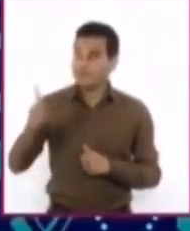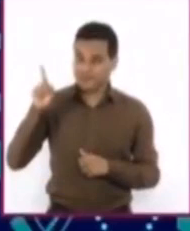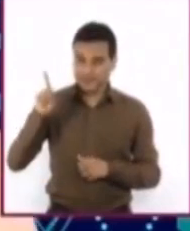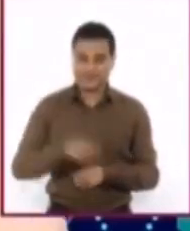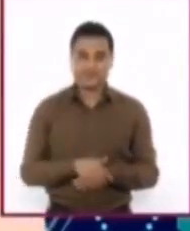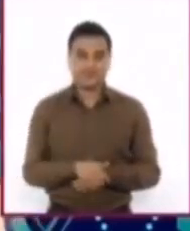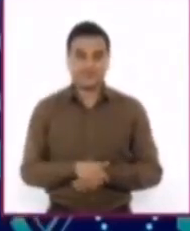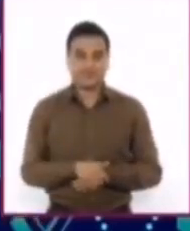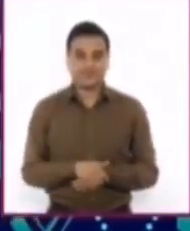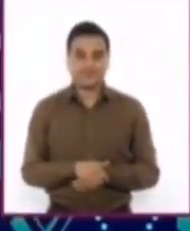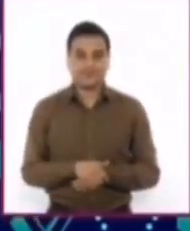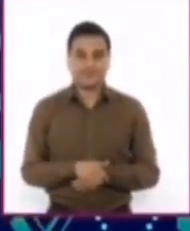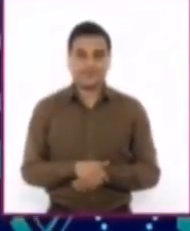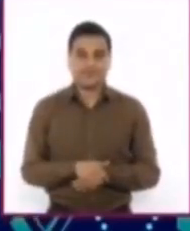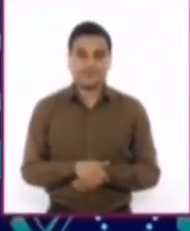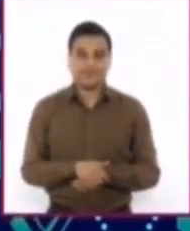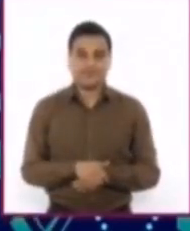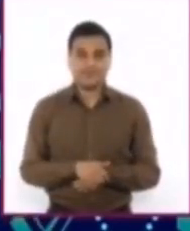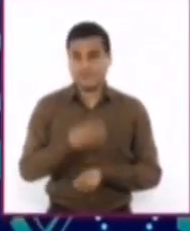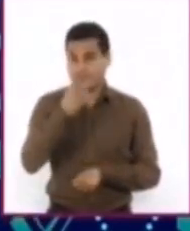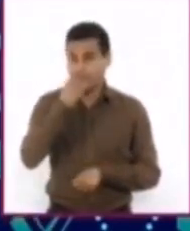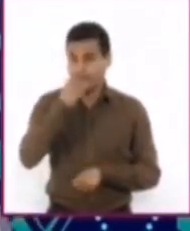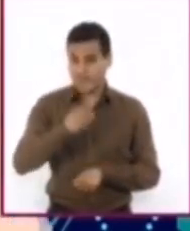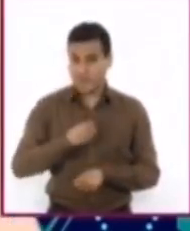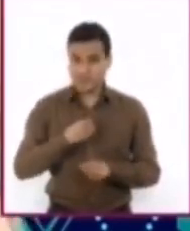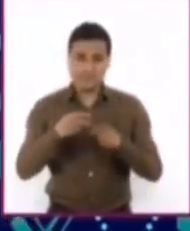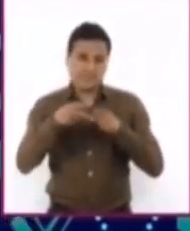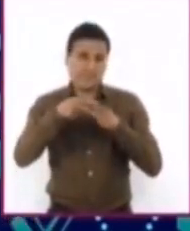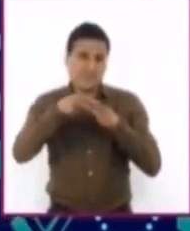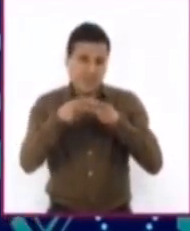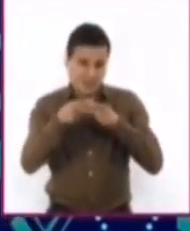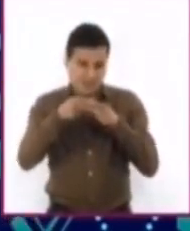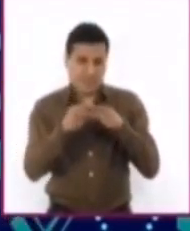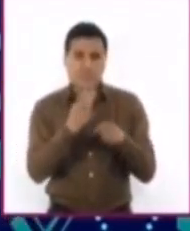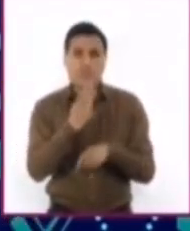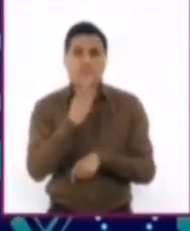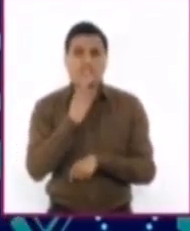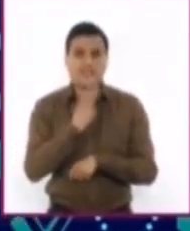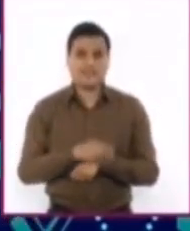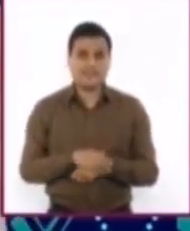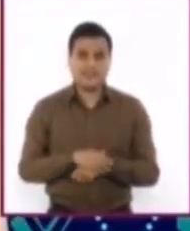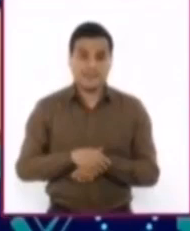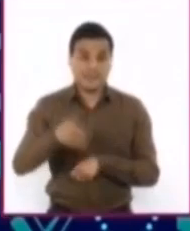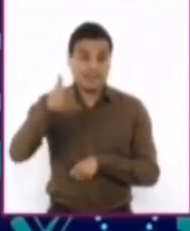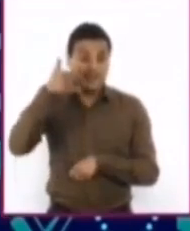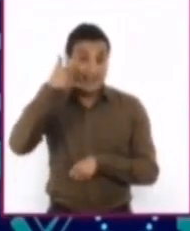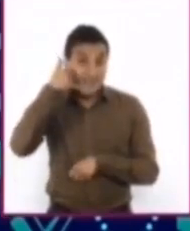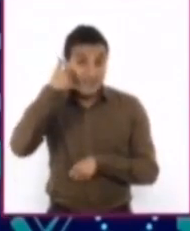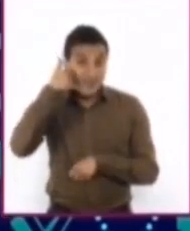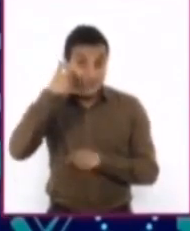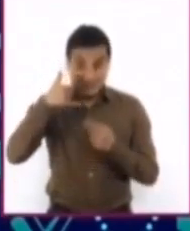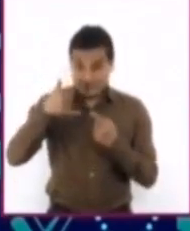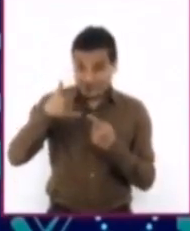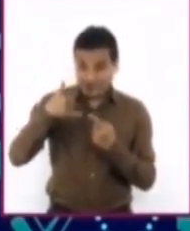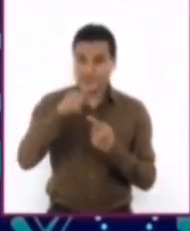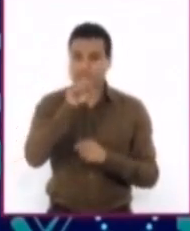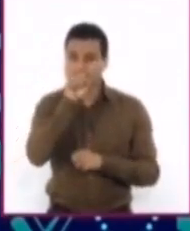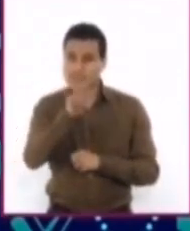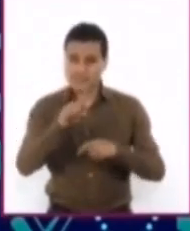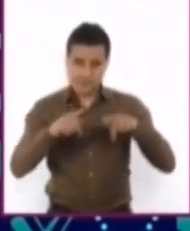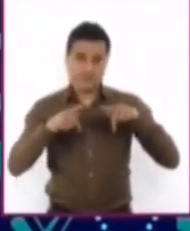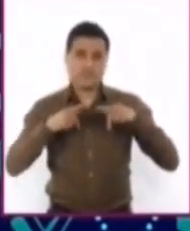Aunque son una herramienta útil, los teléfonos inteligentes también han perjudicado las relaciones entre las personas.